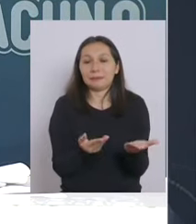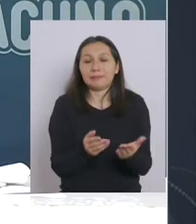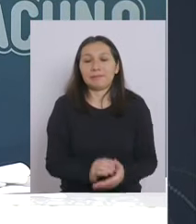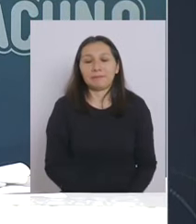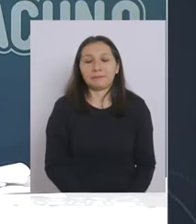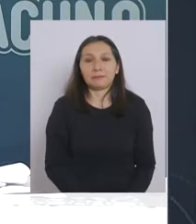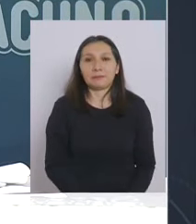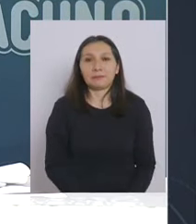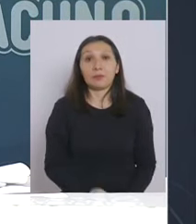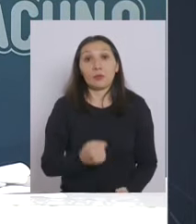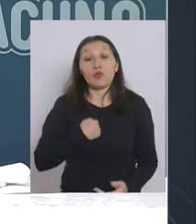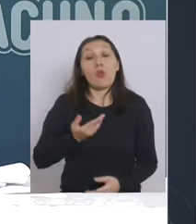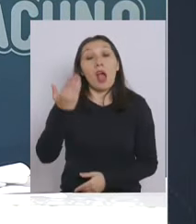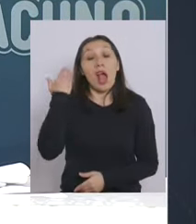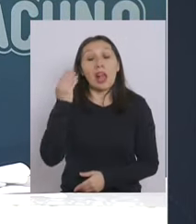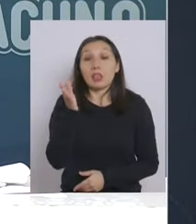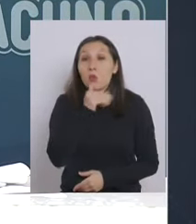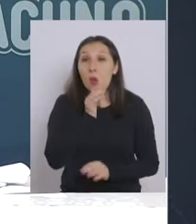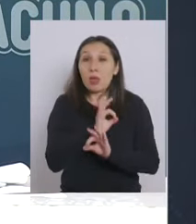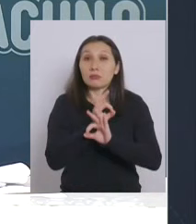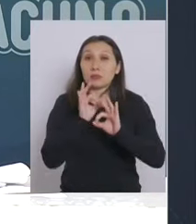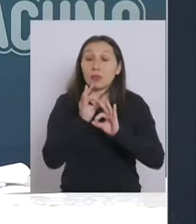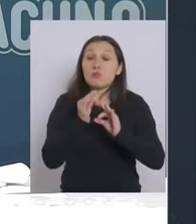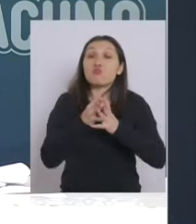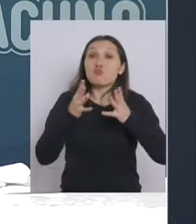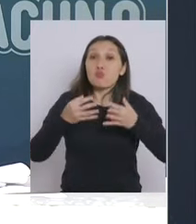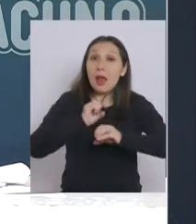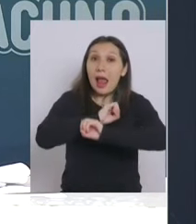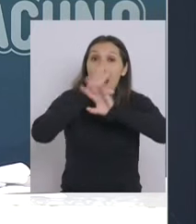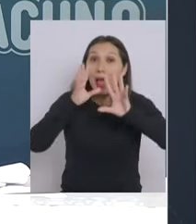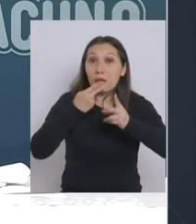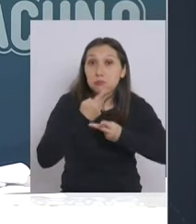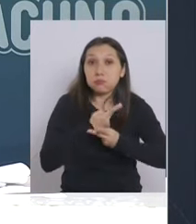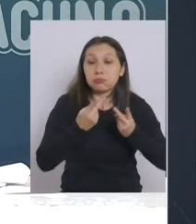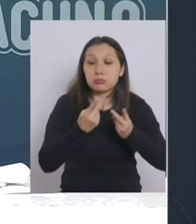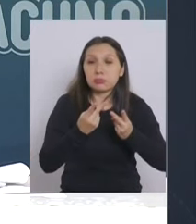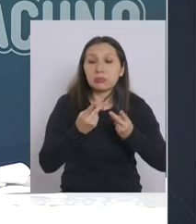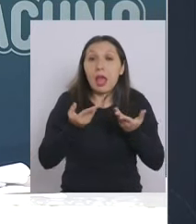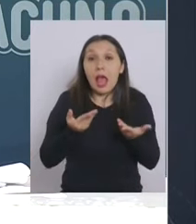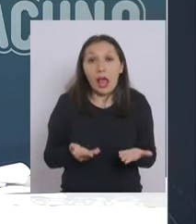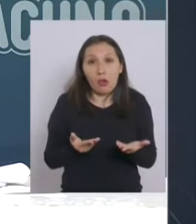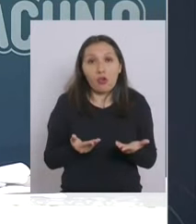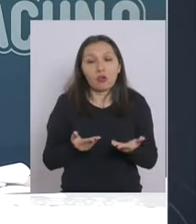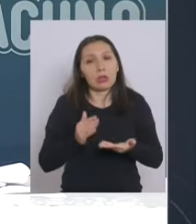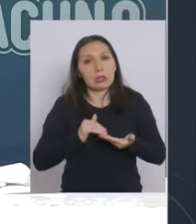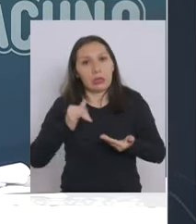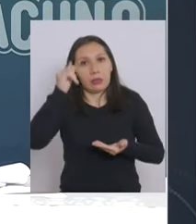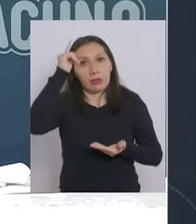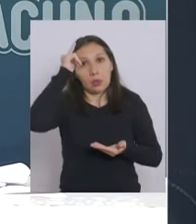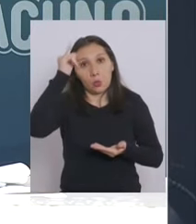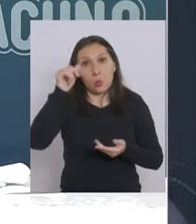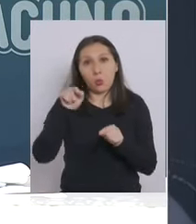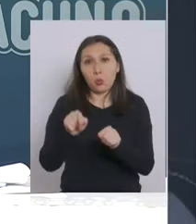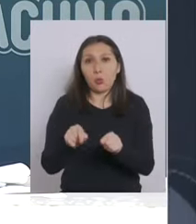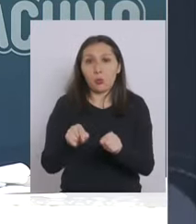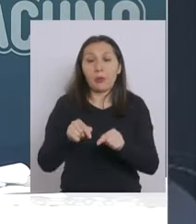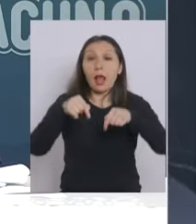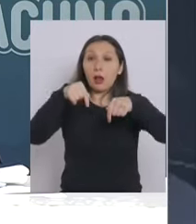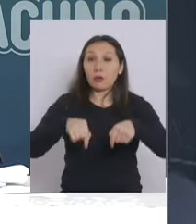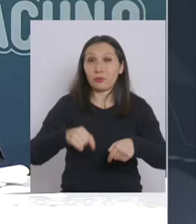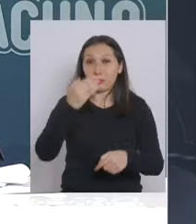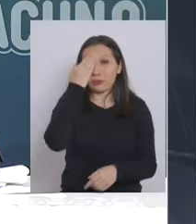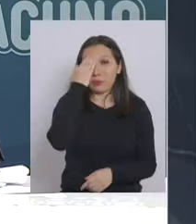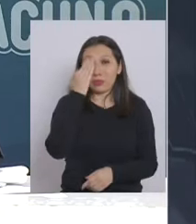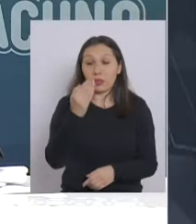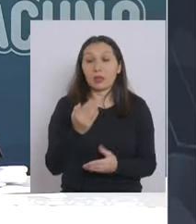nos fuimos muy claros al hacer ese anuncio ahora pido disculpas hoy día